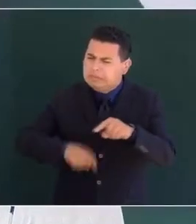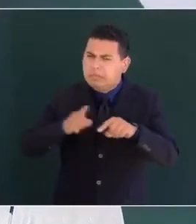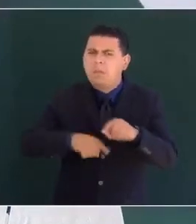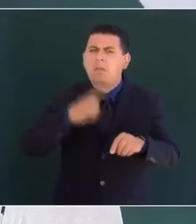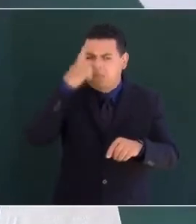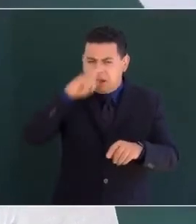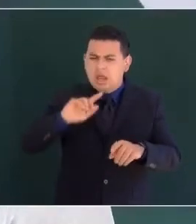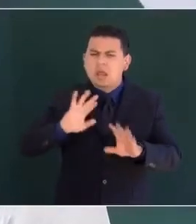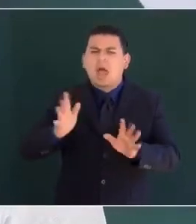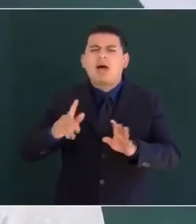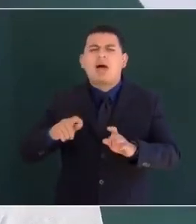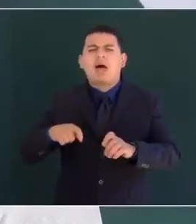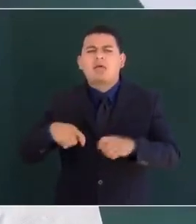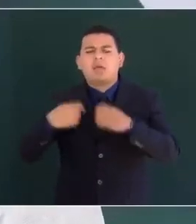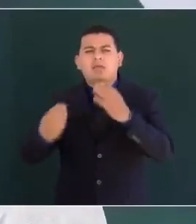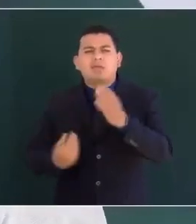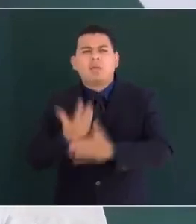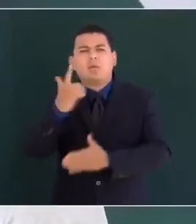laborales y sociales